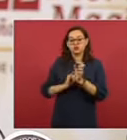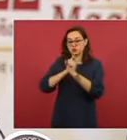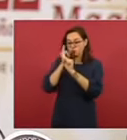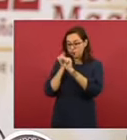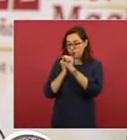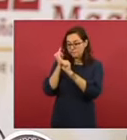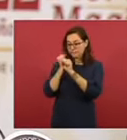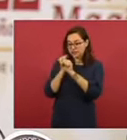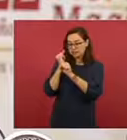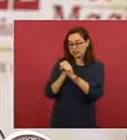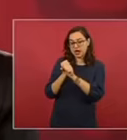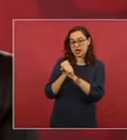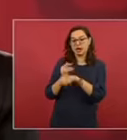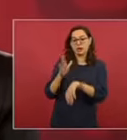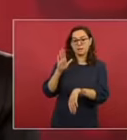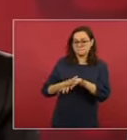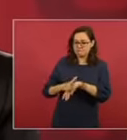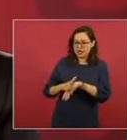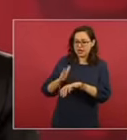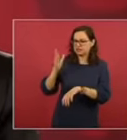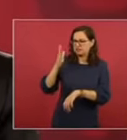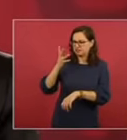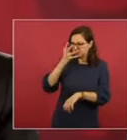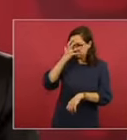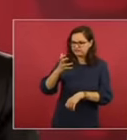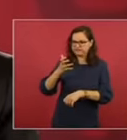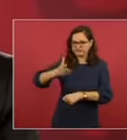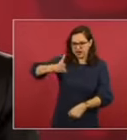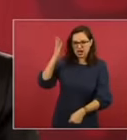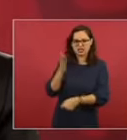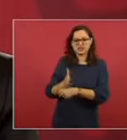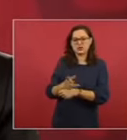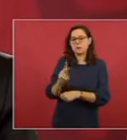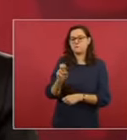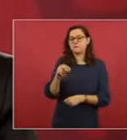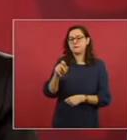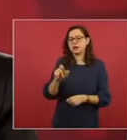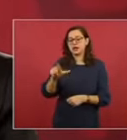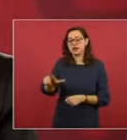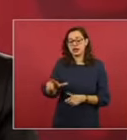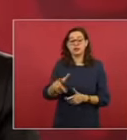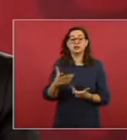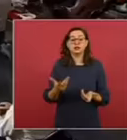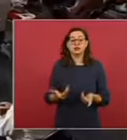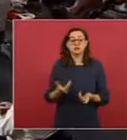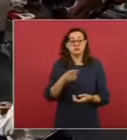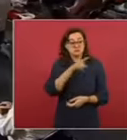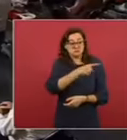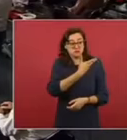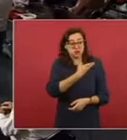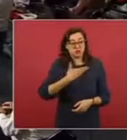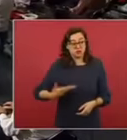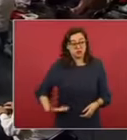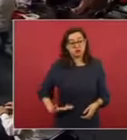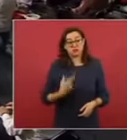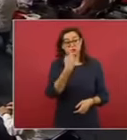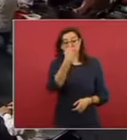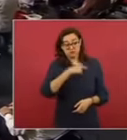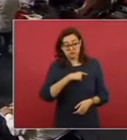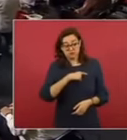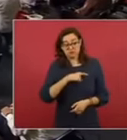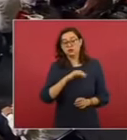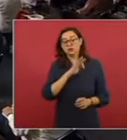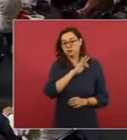procesos penales y nosotros podríamos, si así nos lo instruye el presidente, presentar ya un reporte más